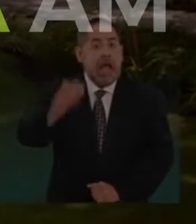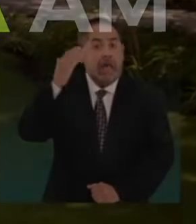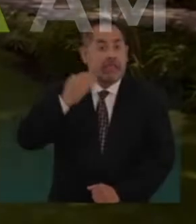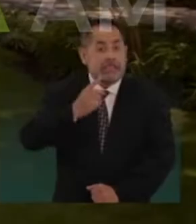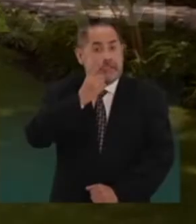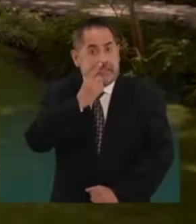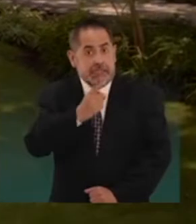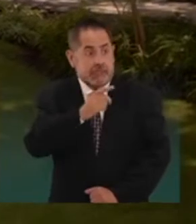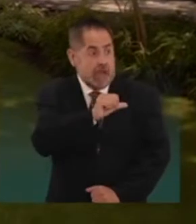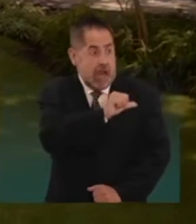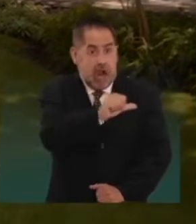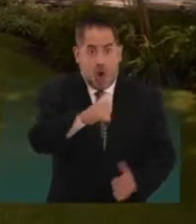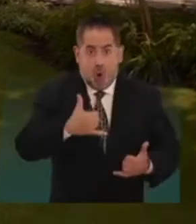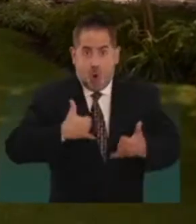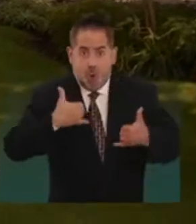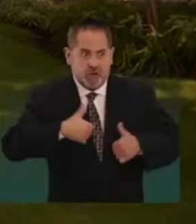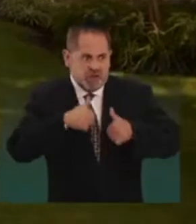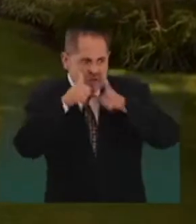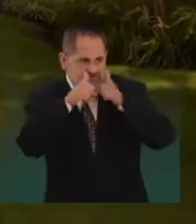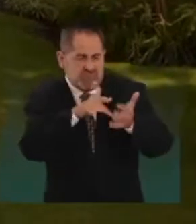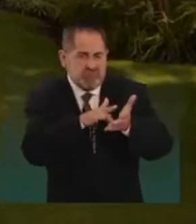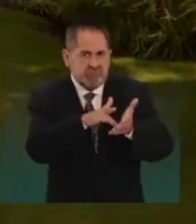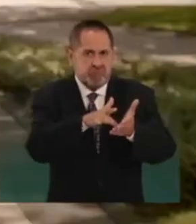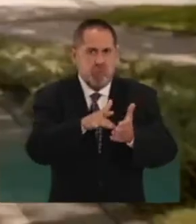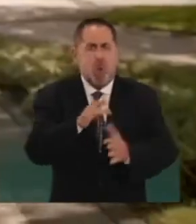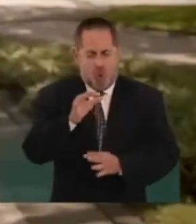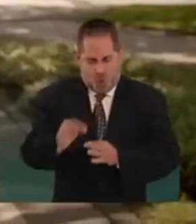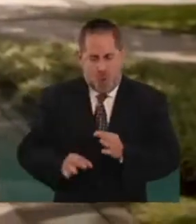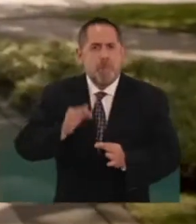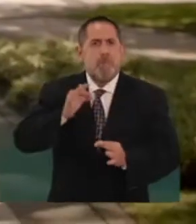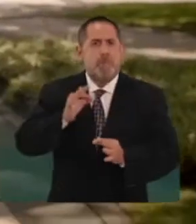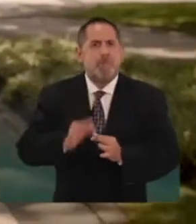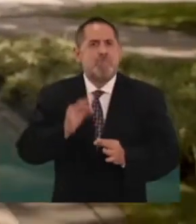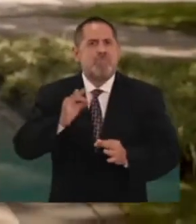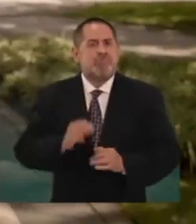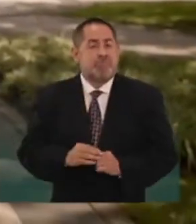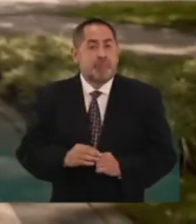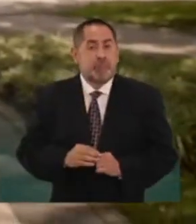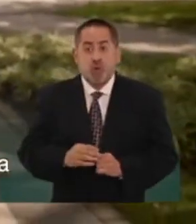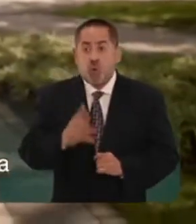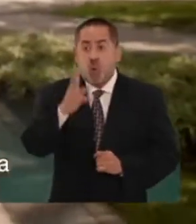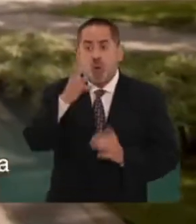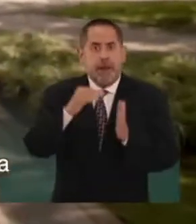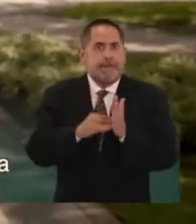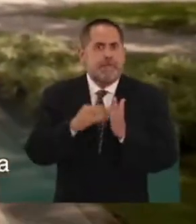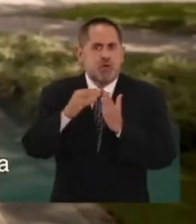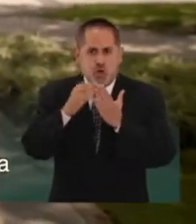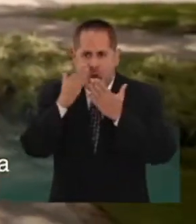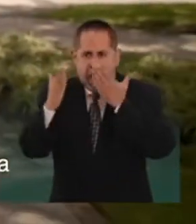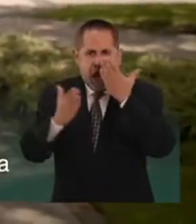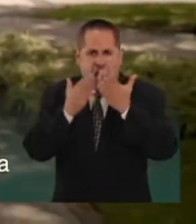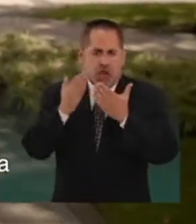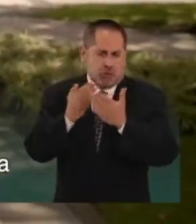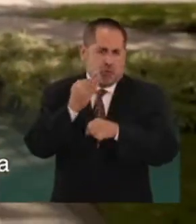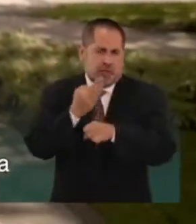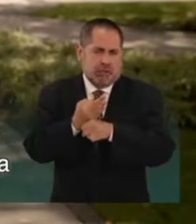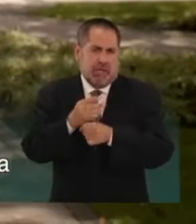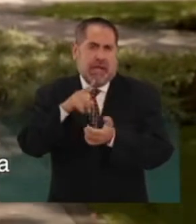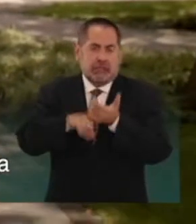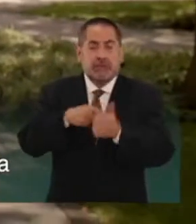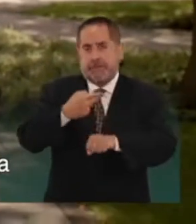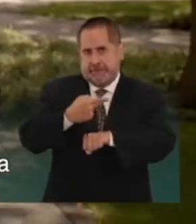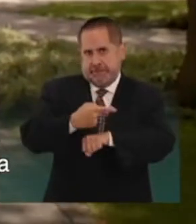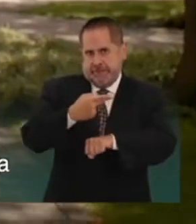Dijimos que íbamos a atender a los jóvenes y cumplimos. Cuatro millones de